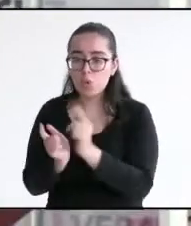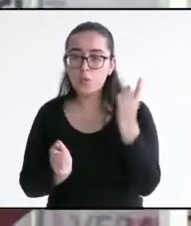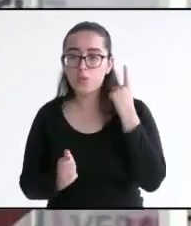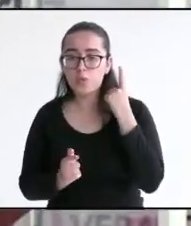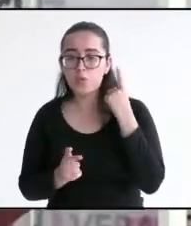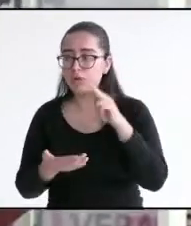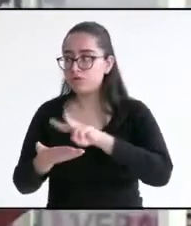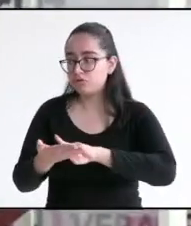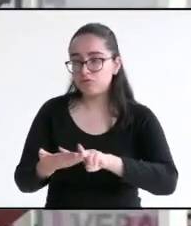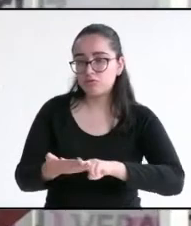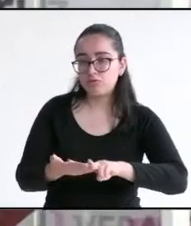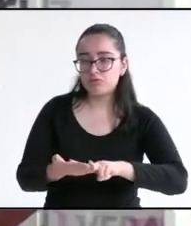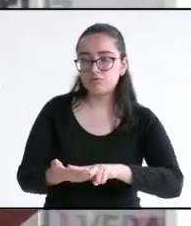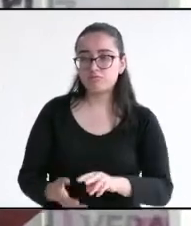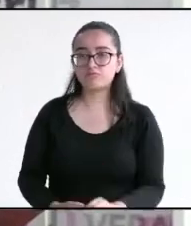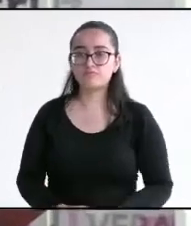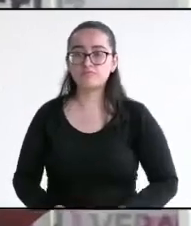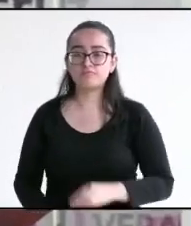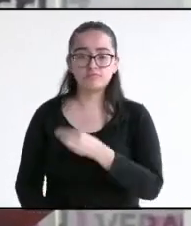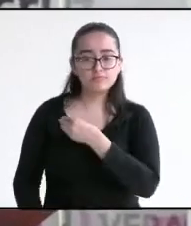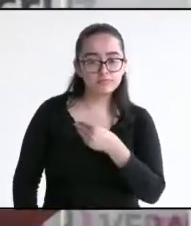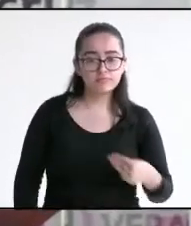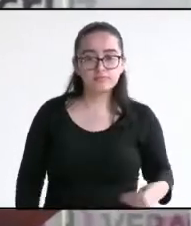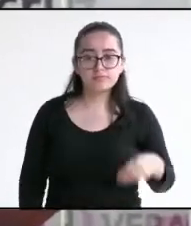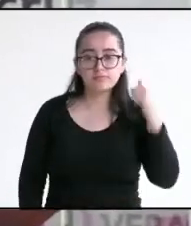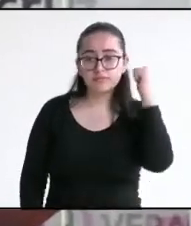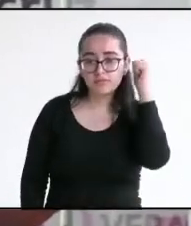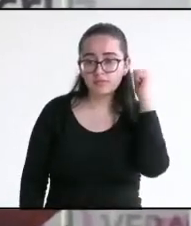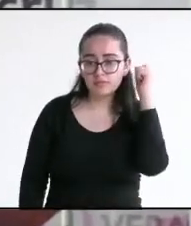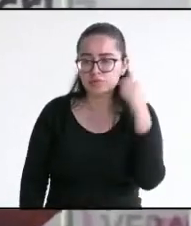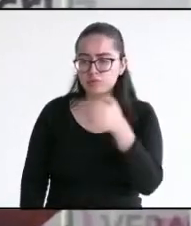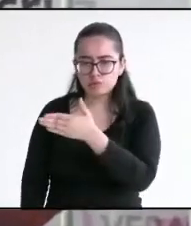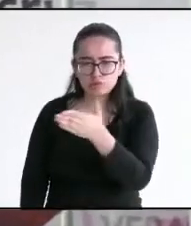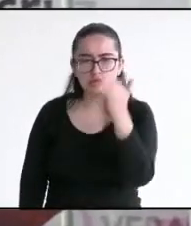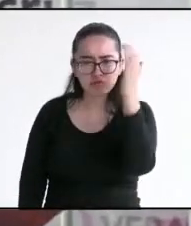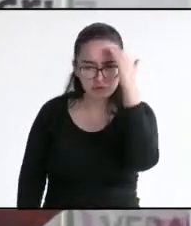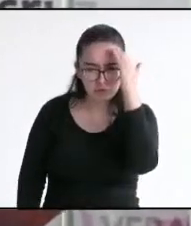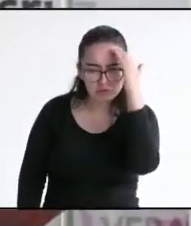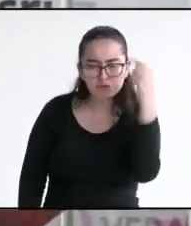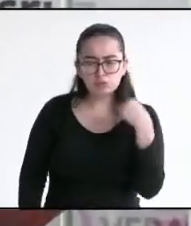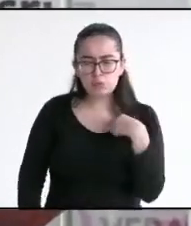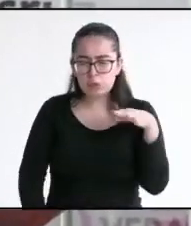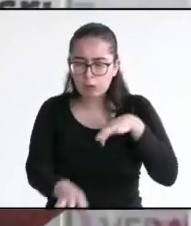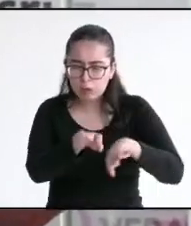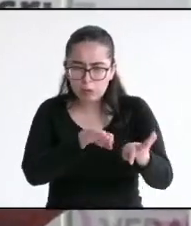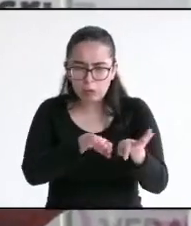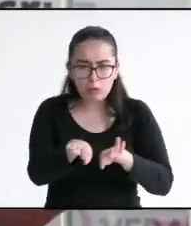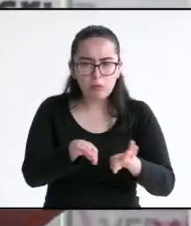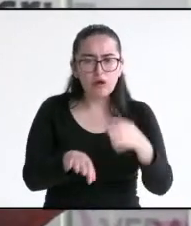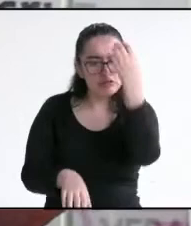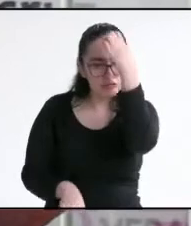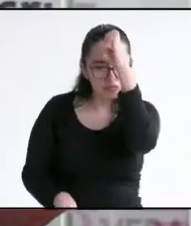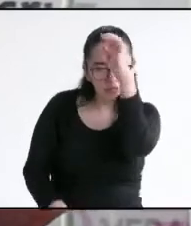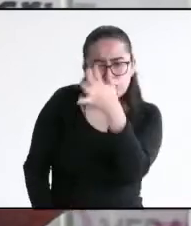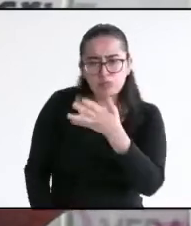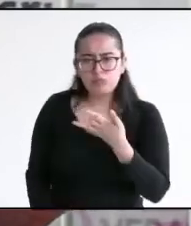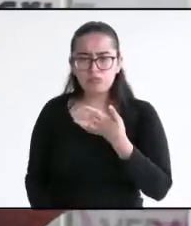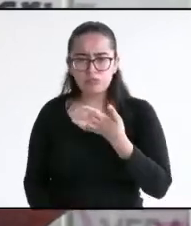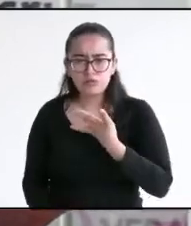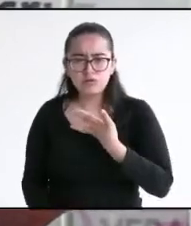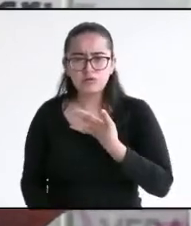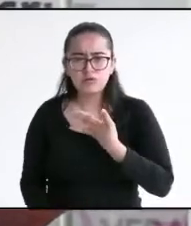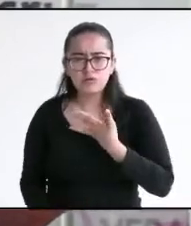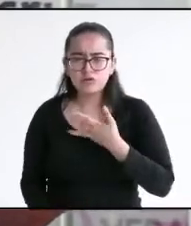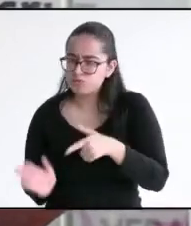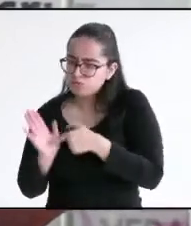Alcaldía de nuestro municipio de Actopan. Ustedes me conocen muy bien como una persona de trabajo, de experiencia probada, con